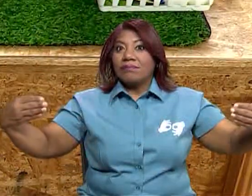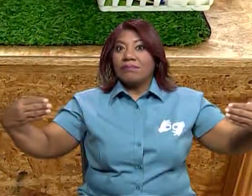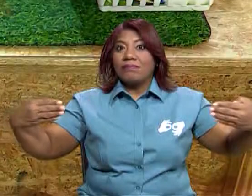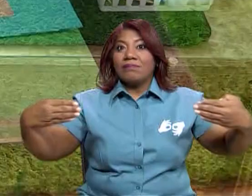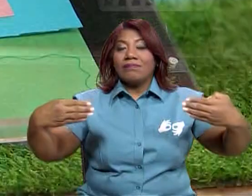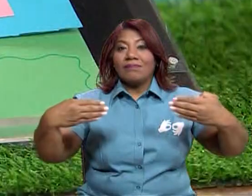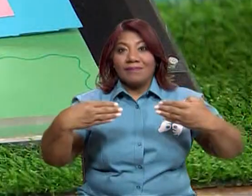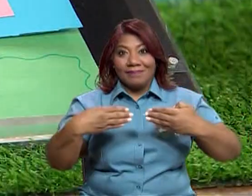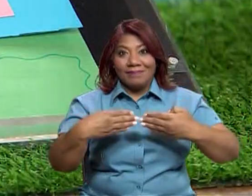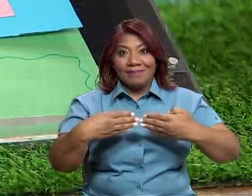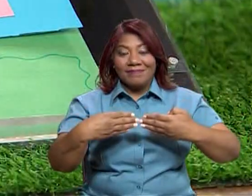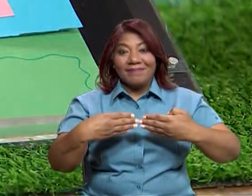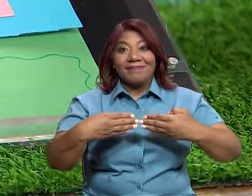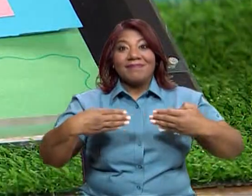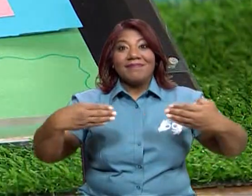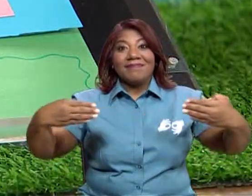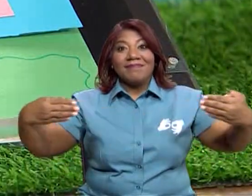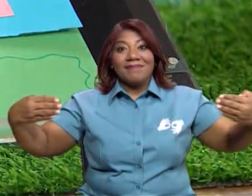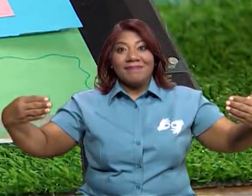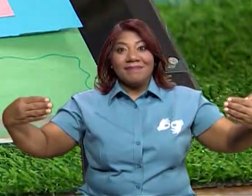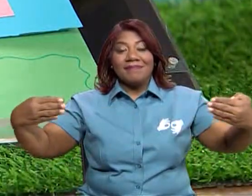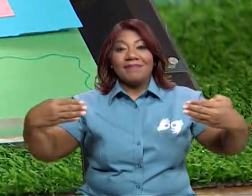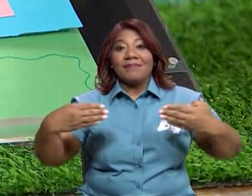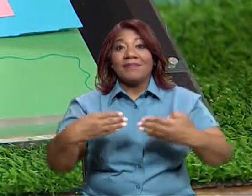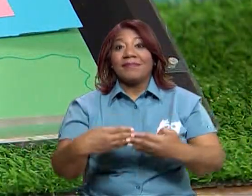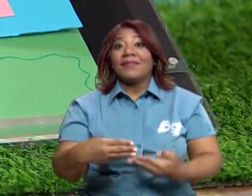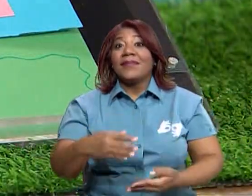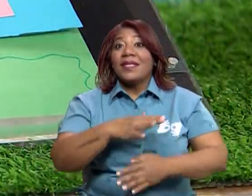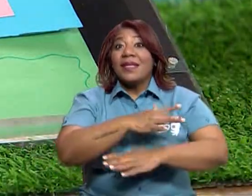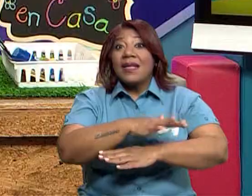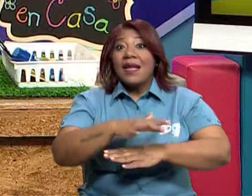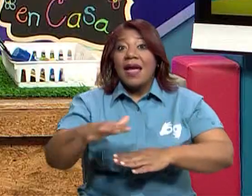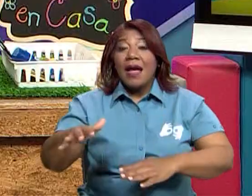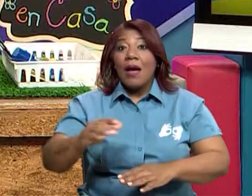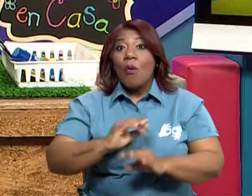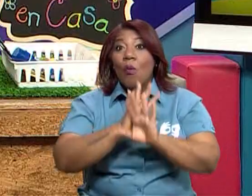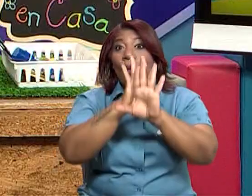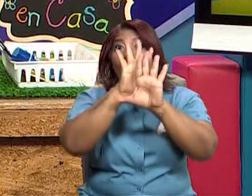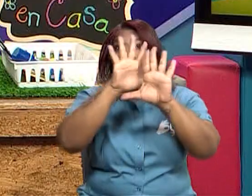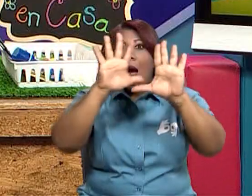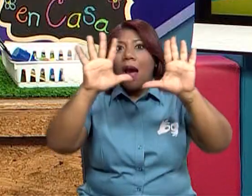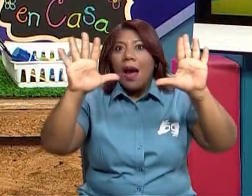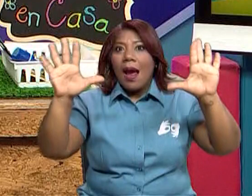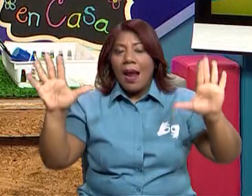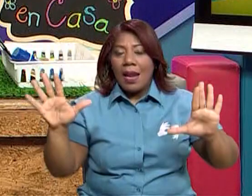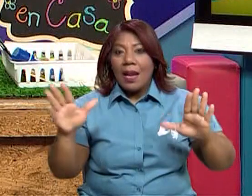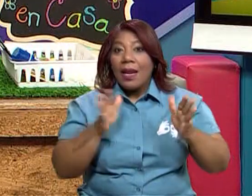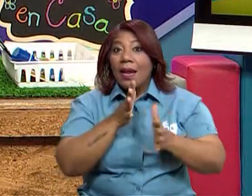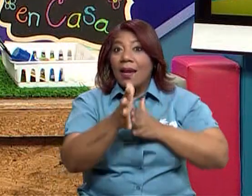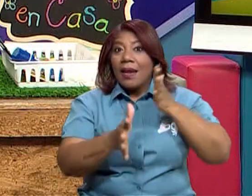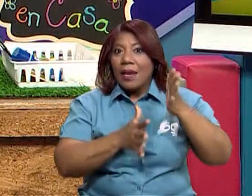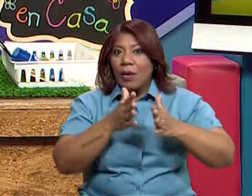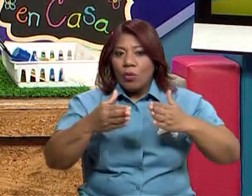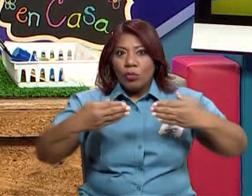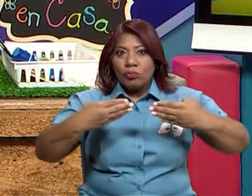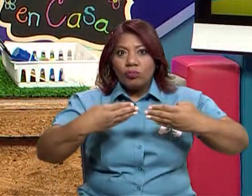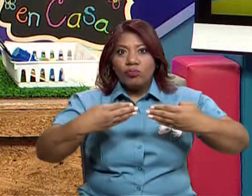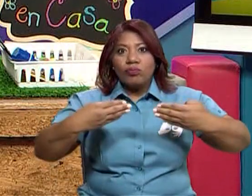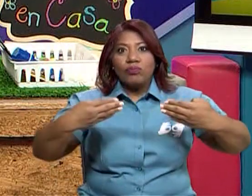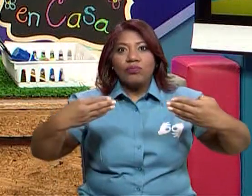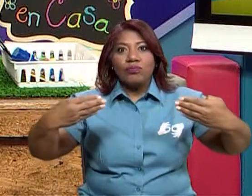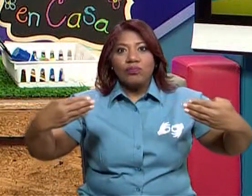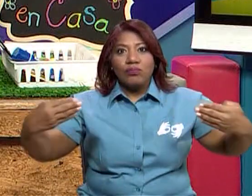en clases anteriores hemos ya contestado y la profesora también ya te ha explicado un poquito de esos beneficios